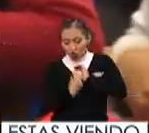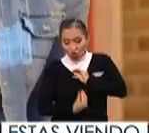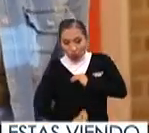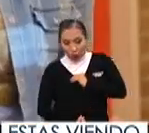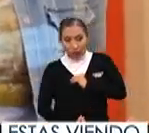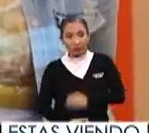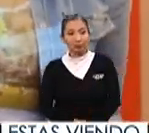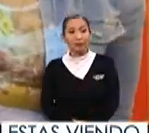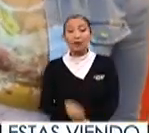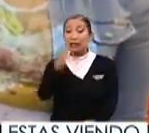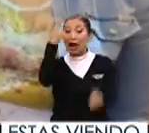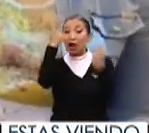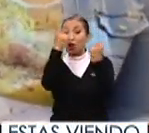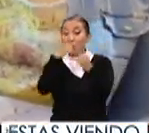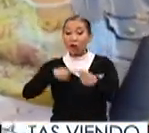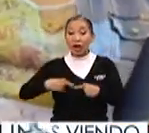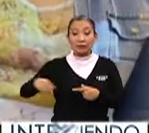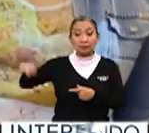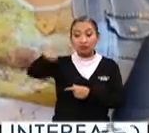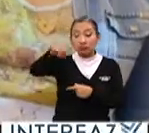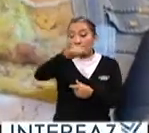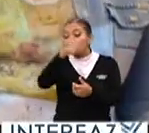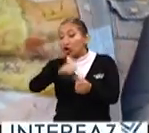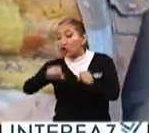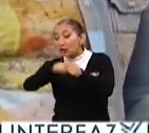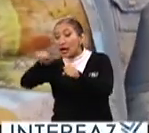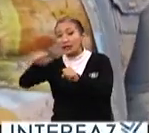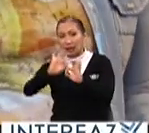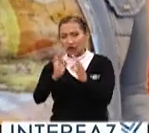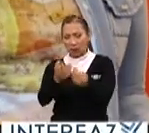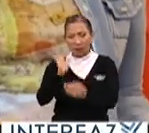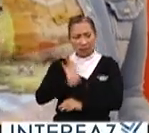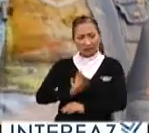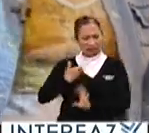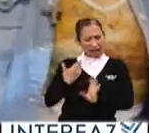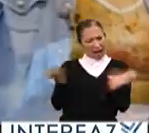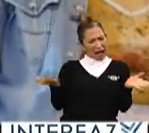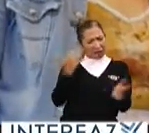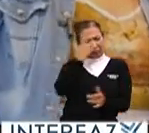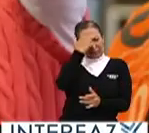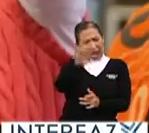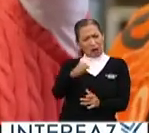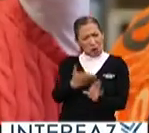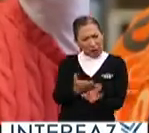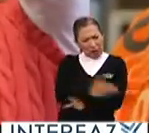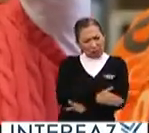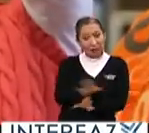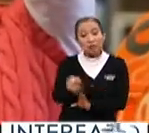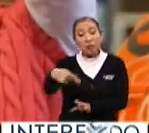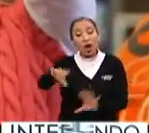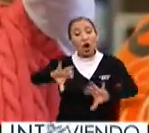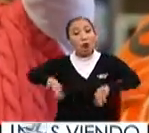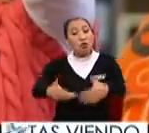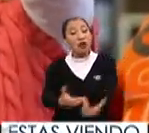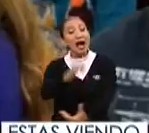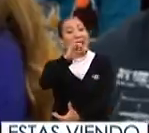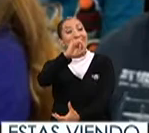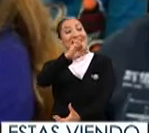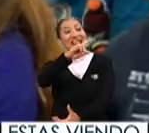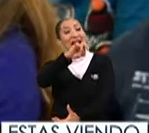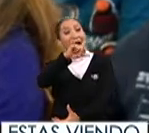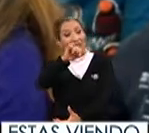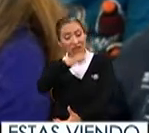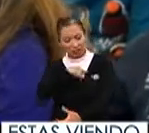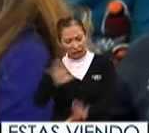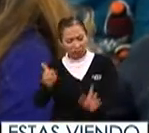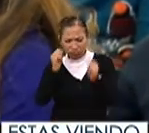Para algunas sociedades este modelo puede parecer prematuro. Sin embargo, la comunidad irlandesa se